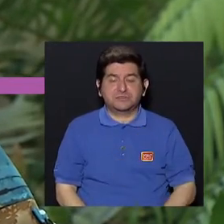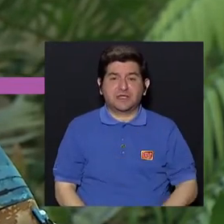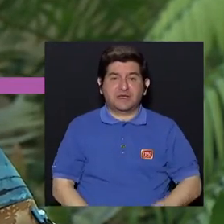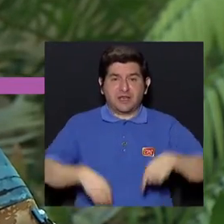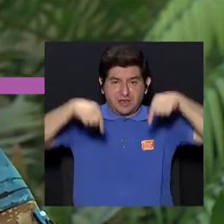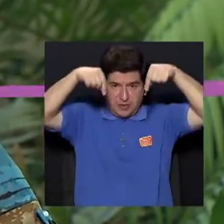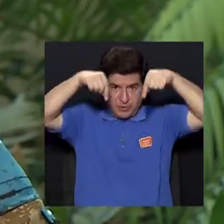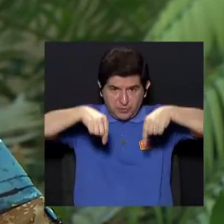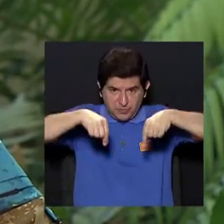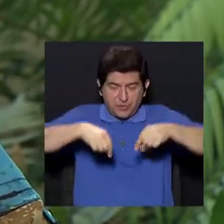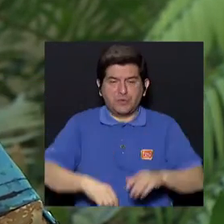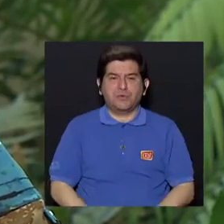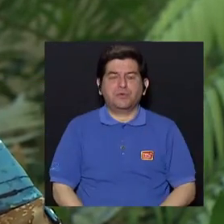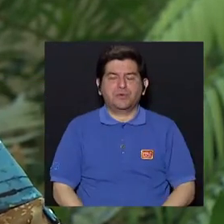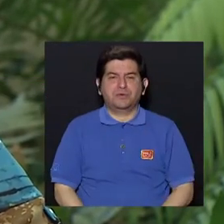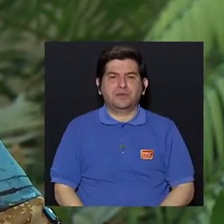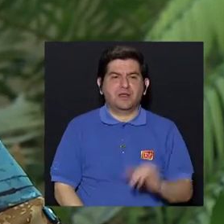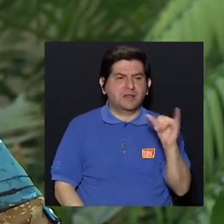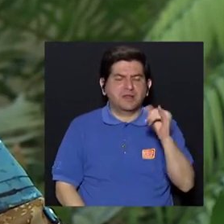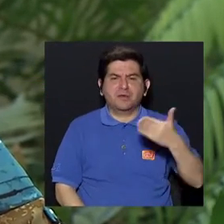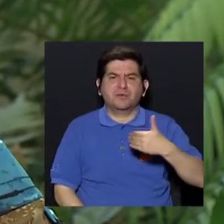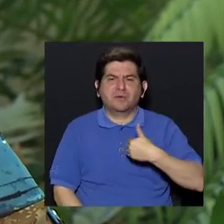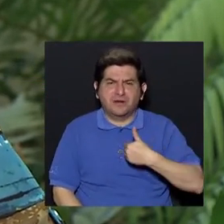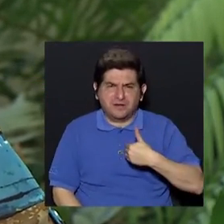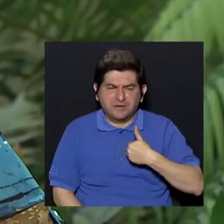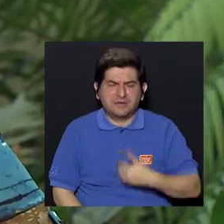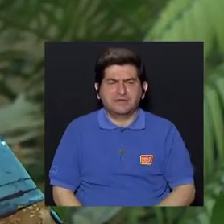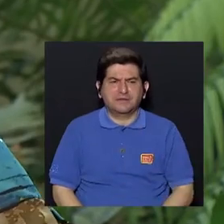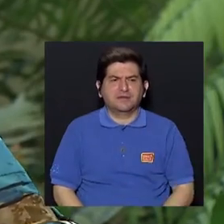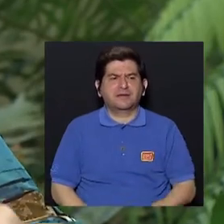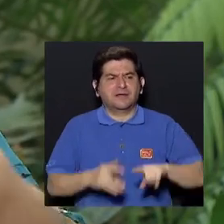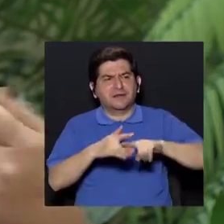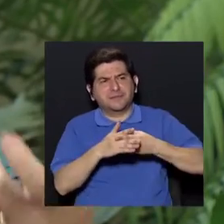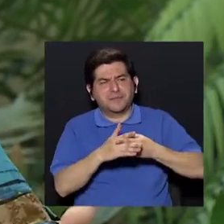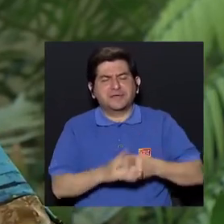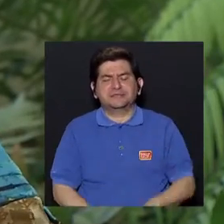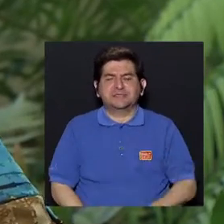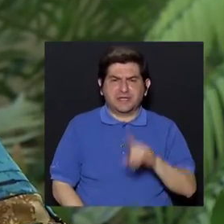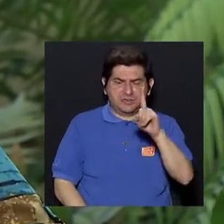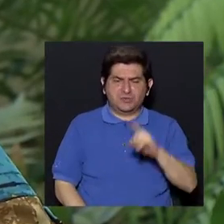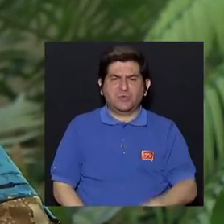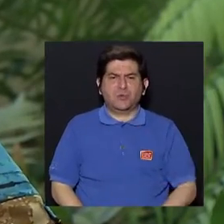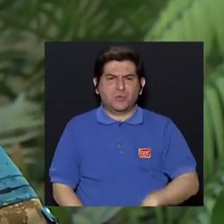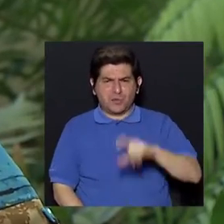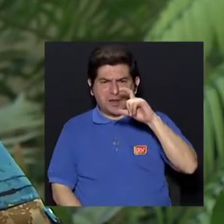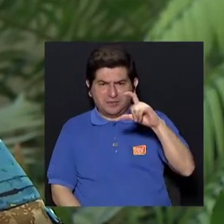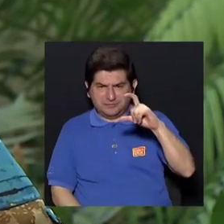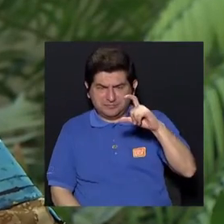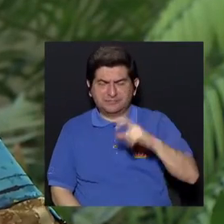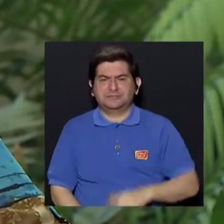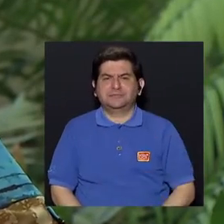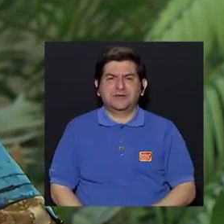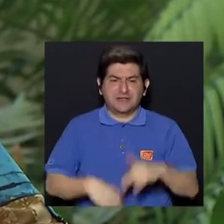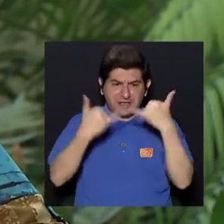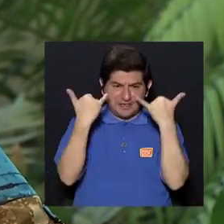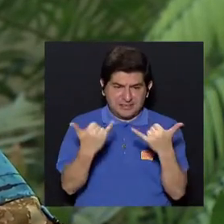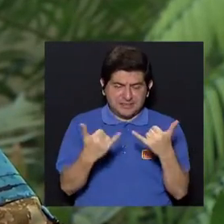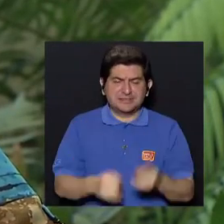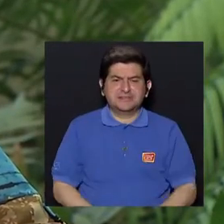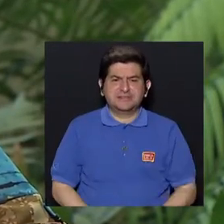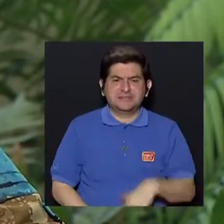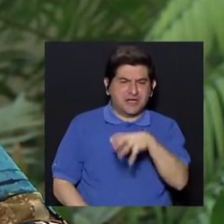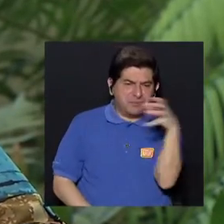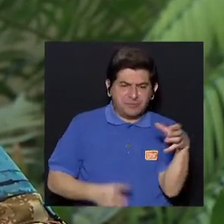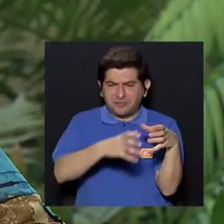tarjetas de memoria, van a tener otro, este... Empezando, bueno, la batería inclusive, ¿verdad? Y demás, que ya una vez que se